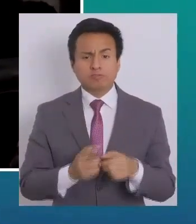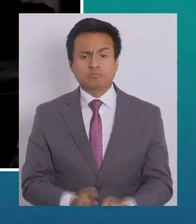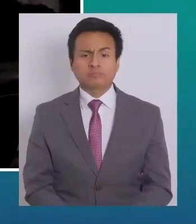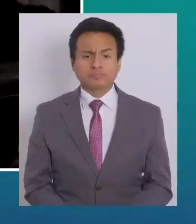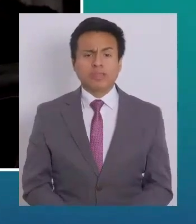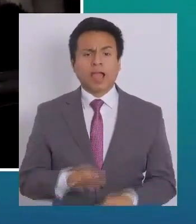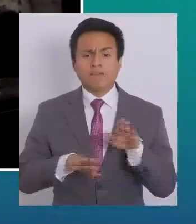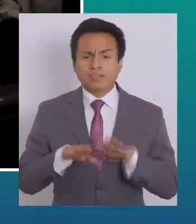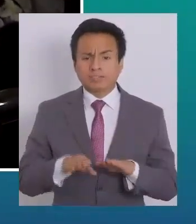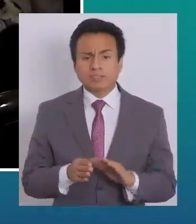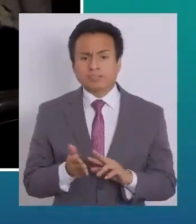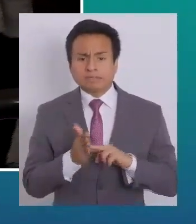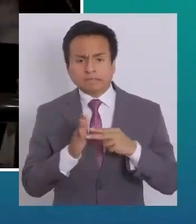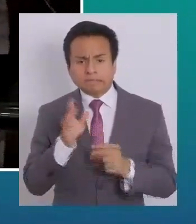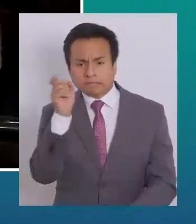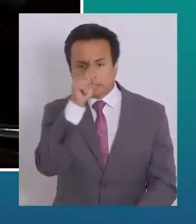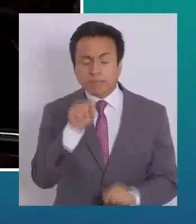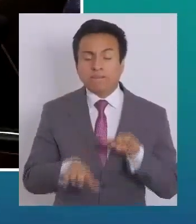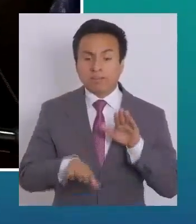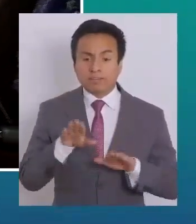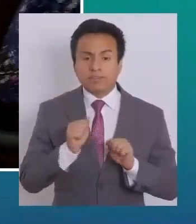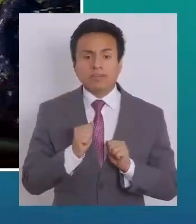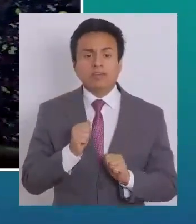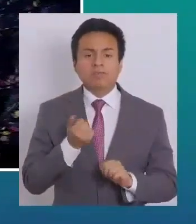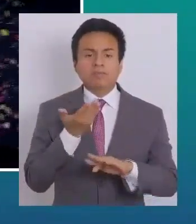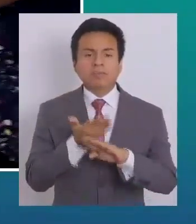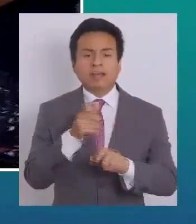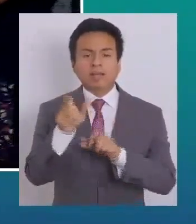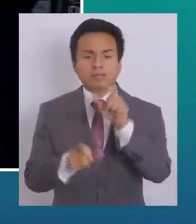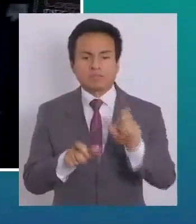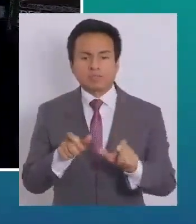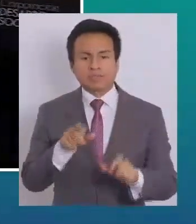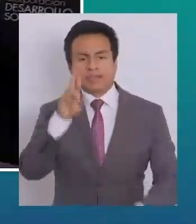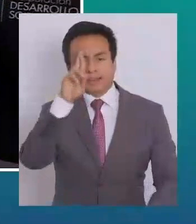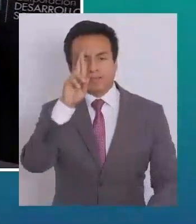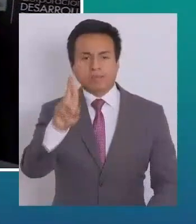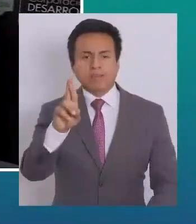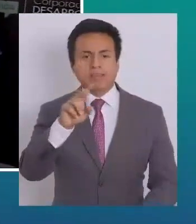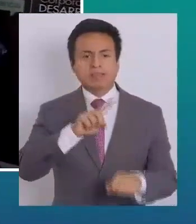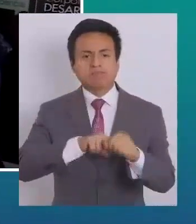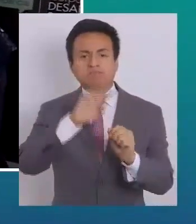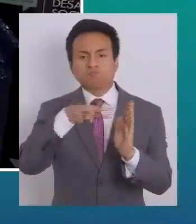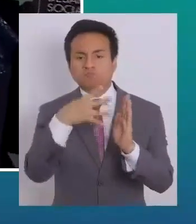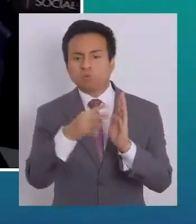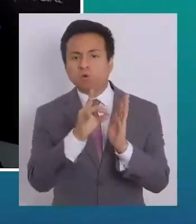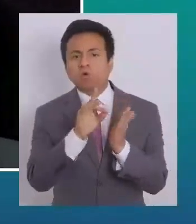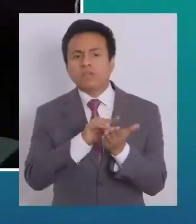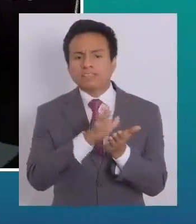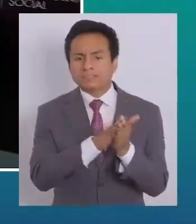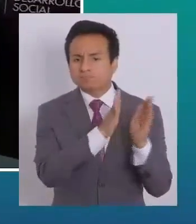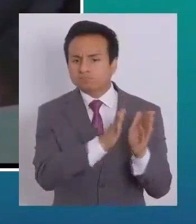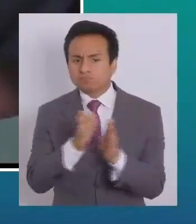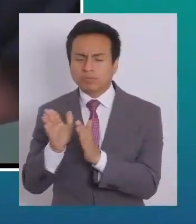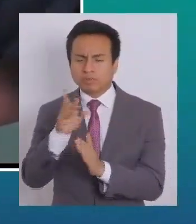pueden haber algunos inconvenientes. Y ahí es donde queremos pedirle primero a las personas que respeten el calendario de vacunación. Ese está pensado